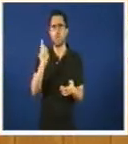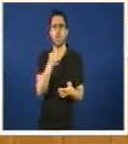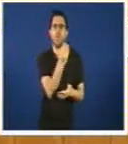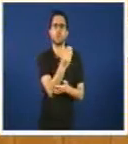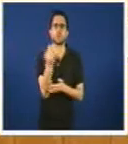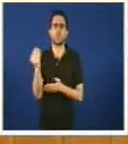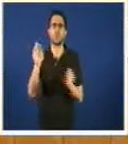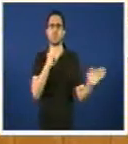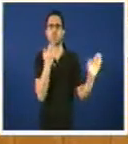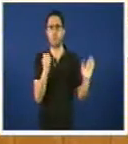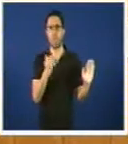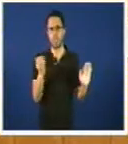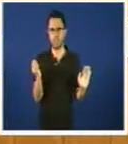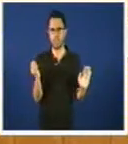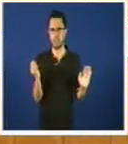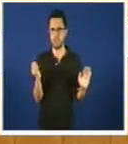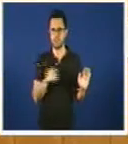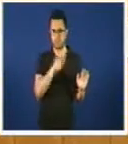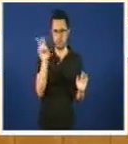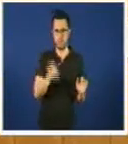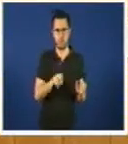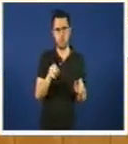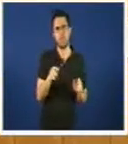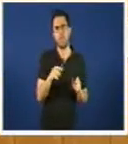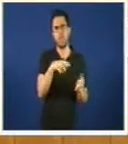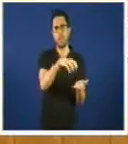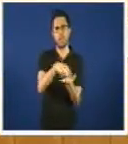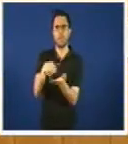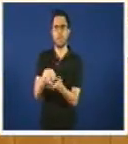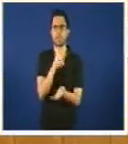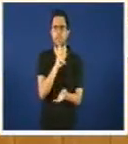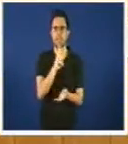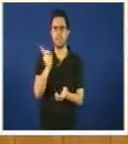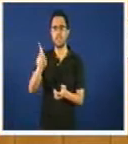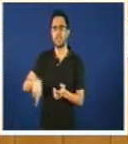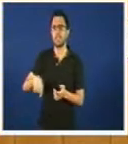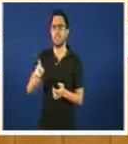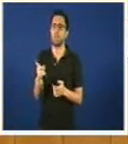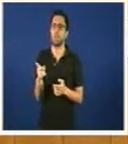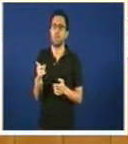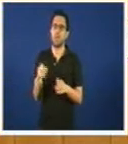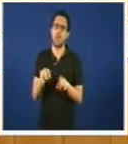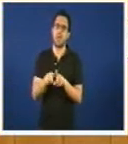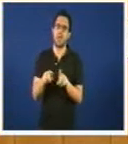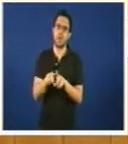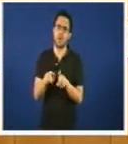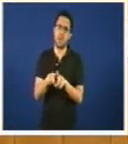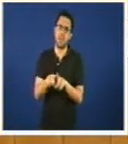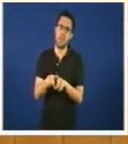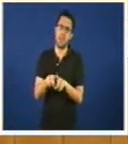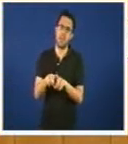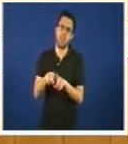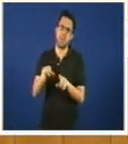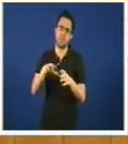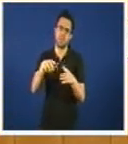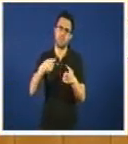bueno para iso tamén nos valían as naves de Silleda para iso tamén creo que o mercado de Gando de Santiago de Compostela tamén o queren convertir nun centro de exposicións e